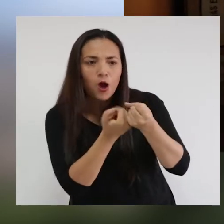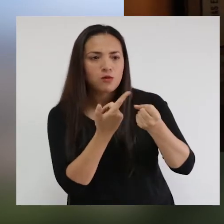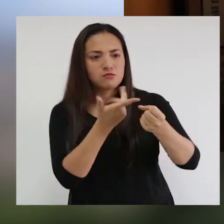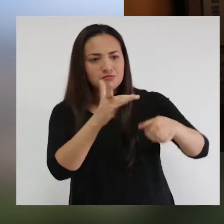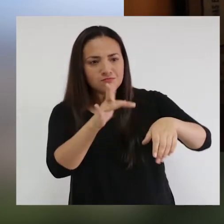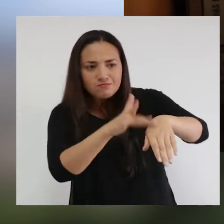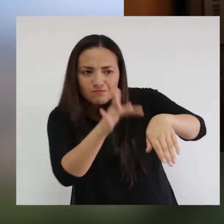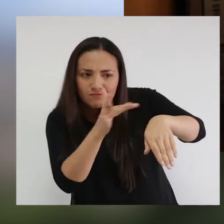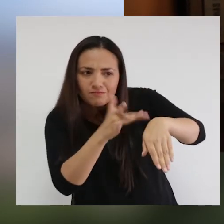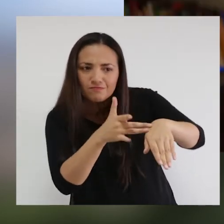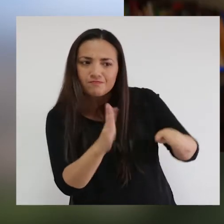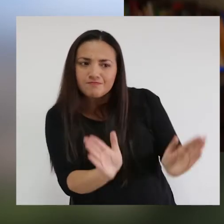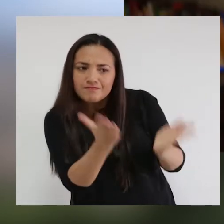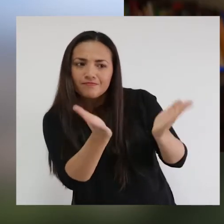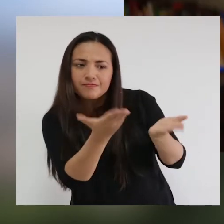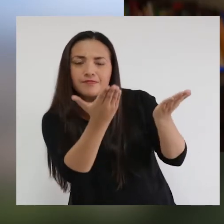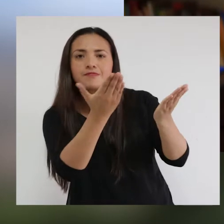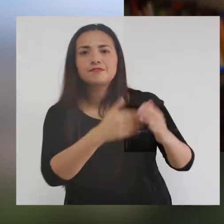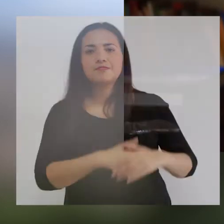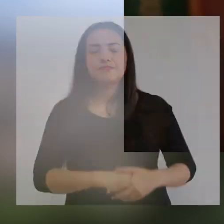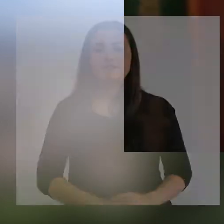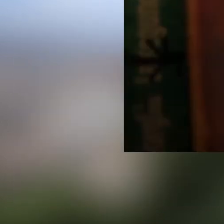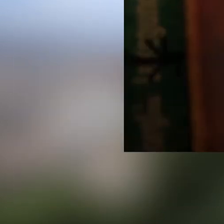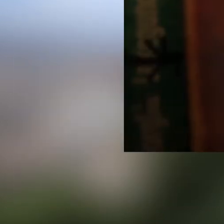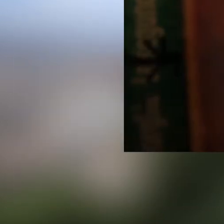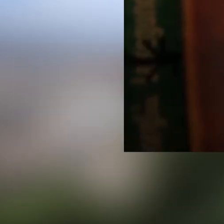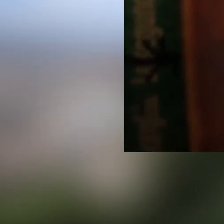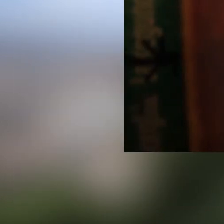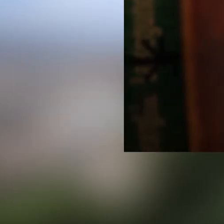Acompañándolo, apoyándolo, animándolo.